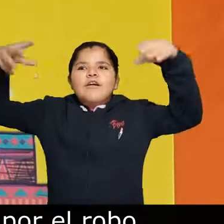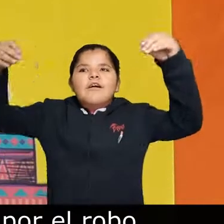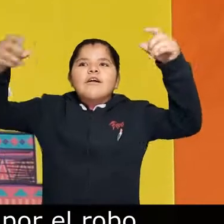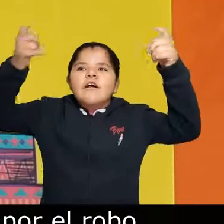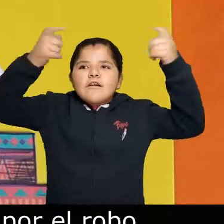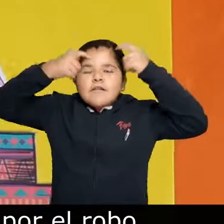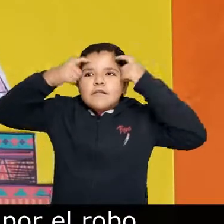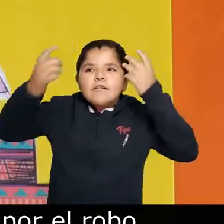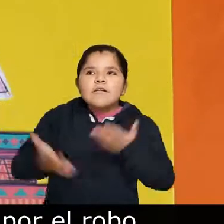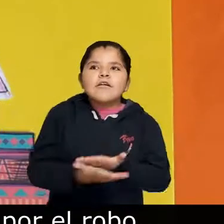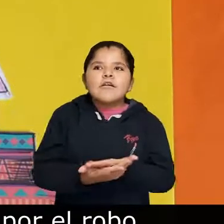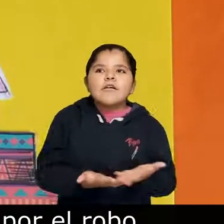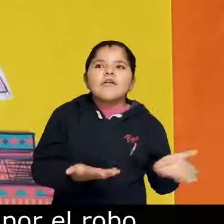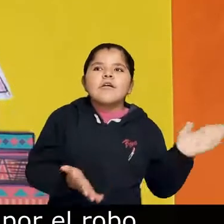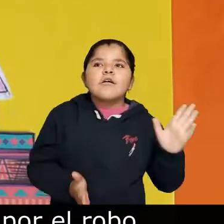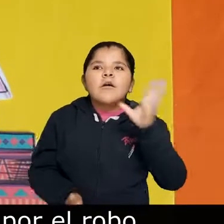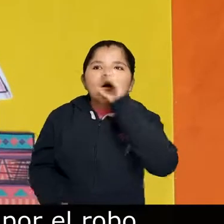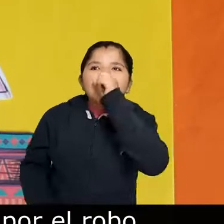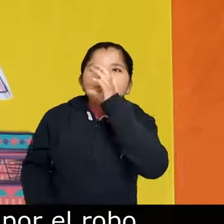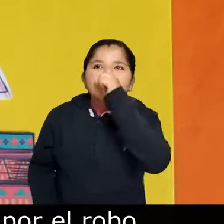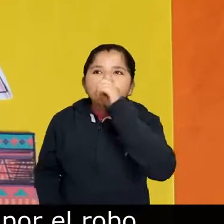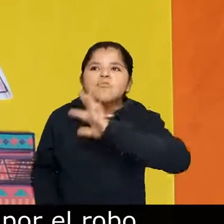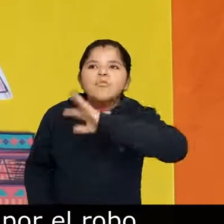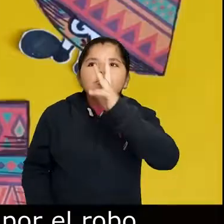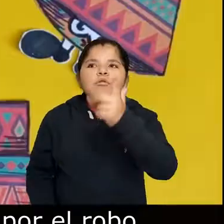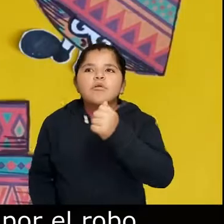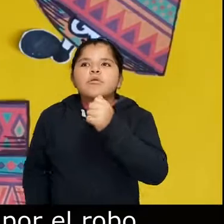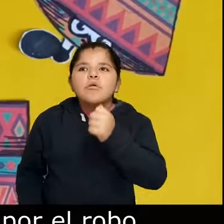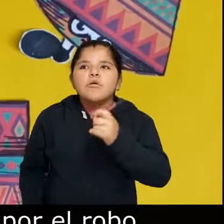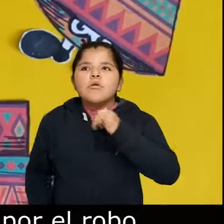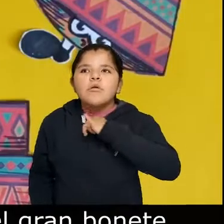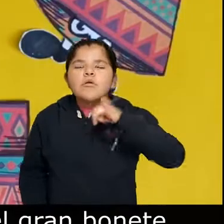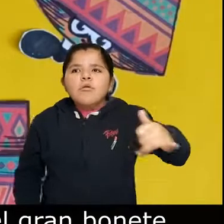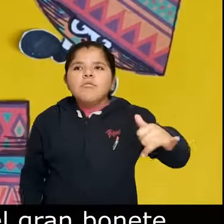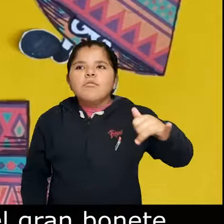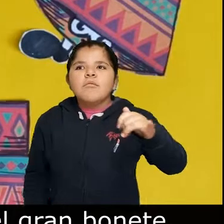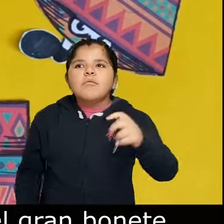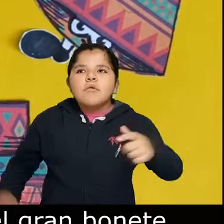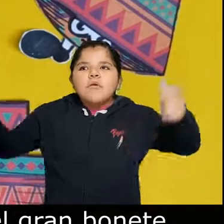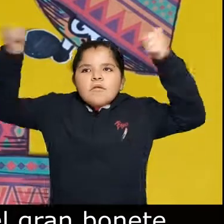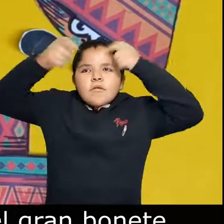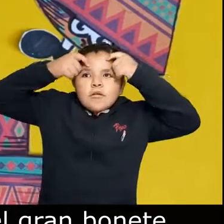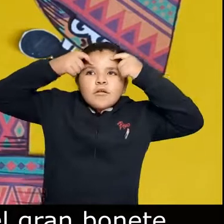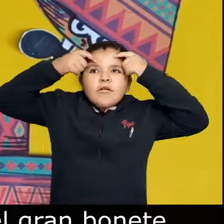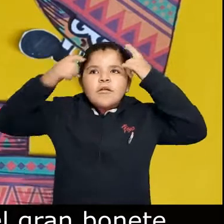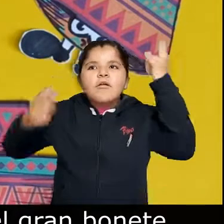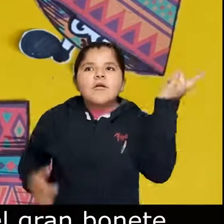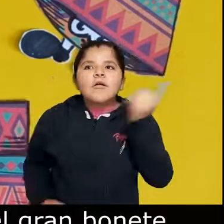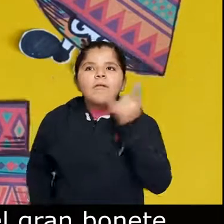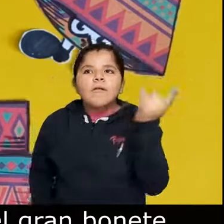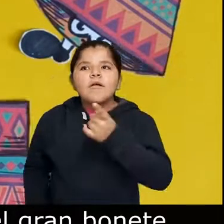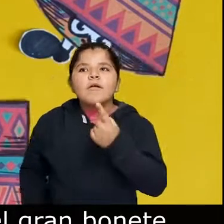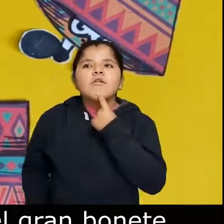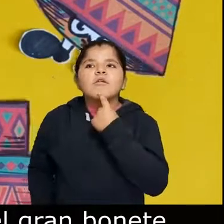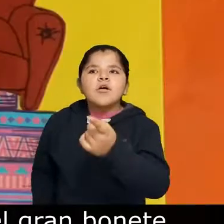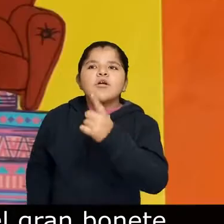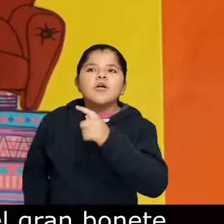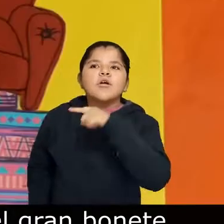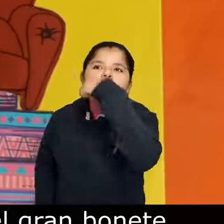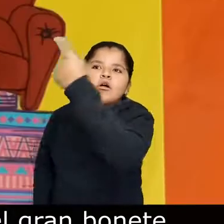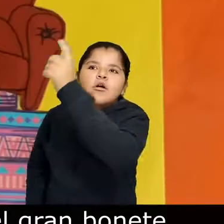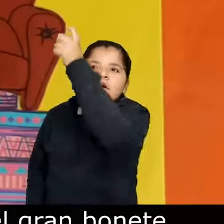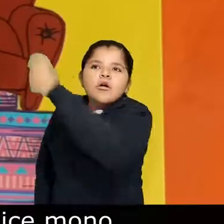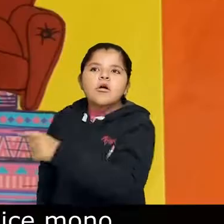Bobo Fue a quejarse por el robo Mentiroso el rey promete Que la tiene el